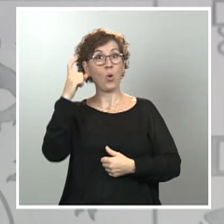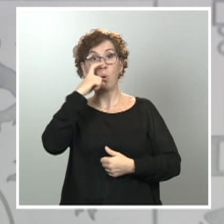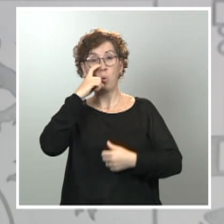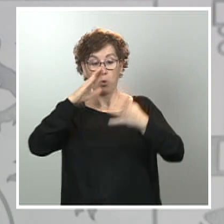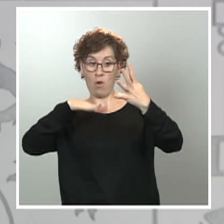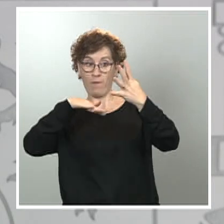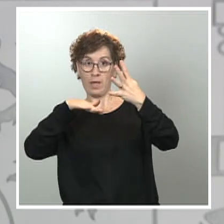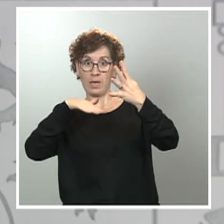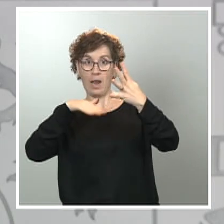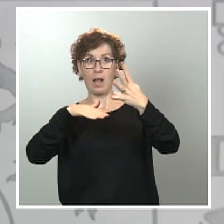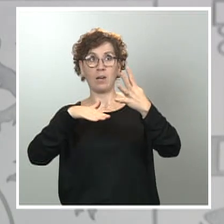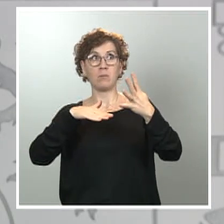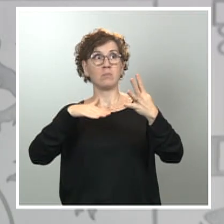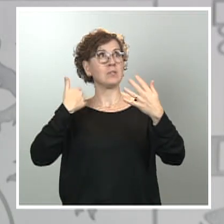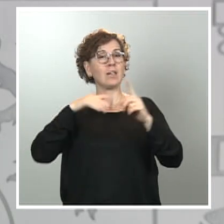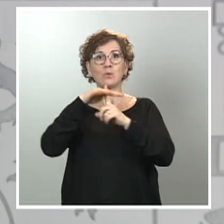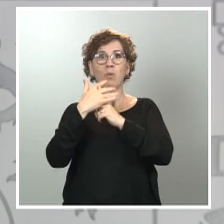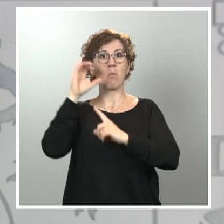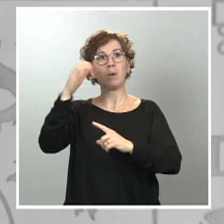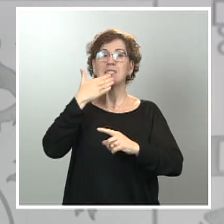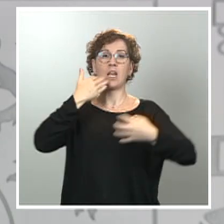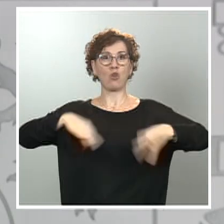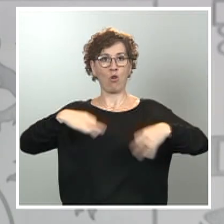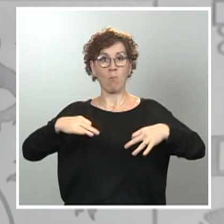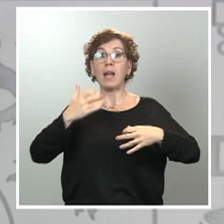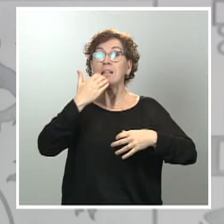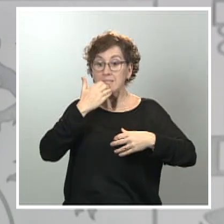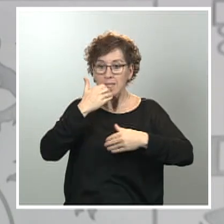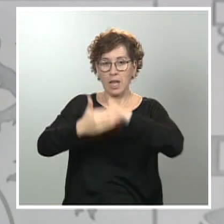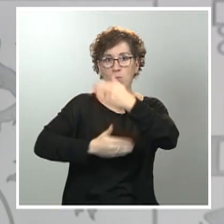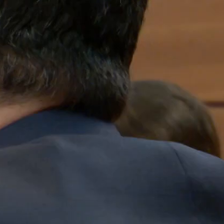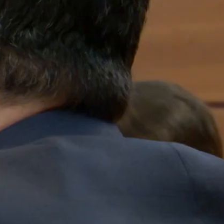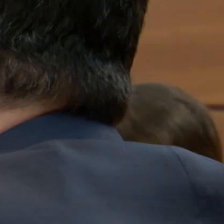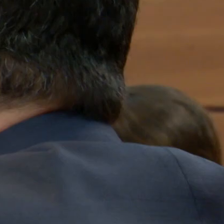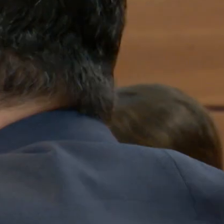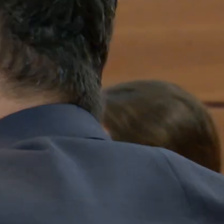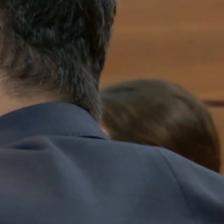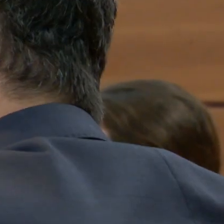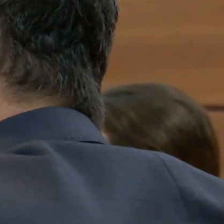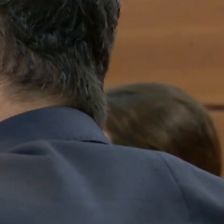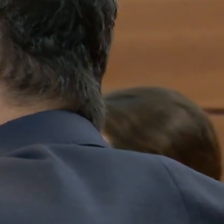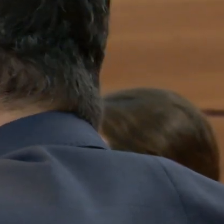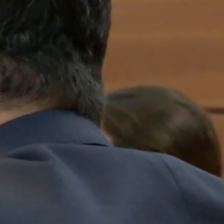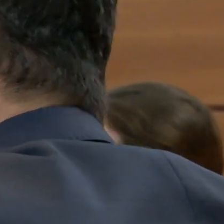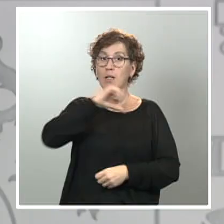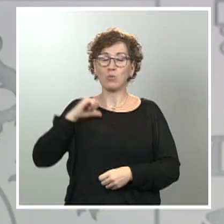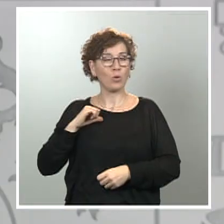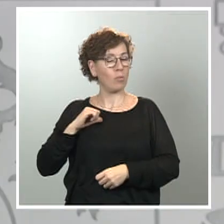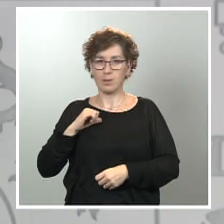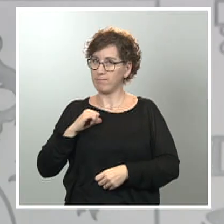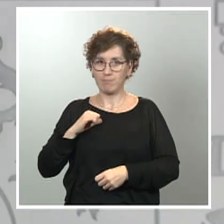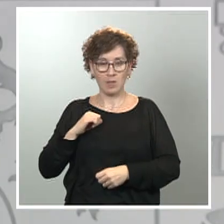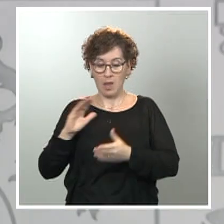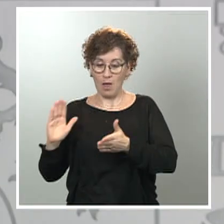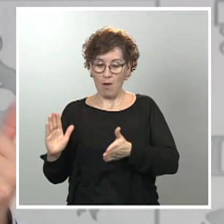nueva normalidad si la evolución de la epidemia está controlada en todos y cada uno de los territorios. El inicio de la fase 1, el tránsito a la fase